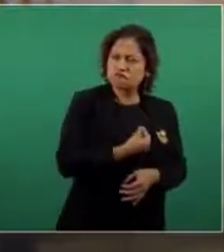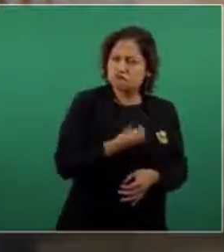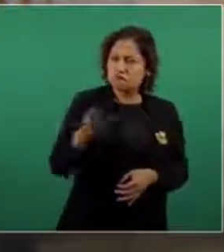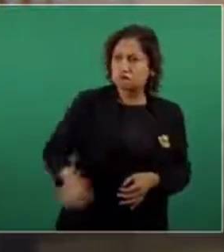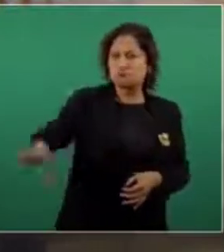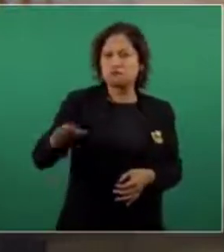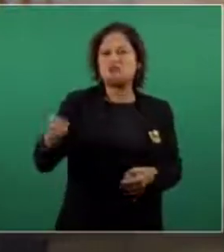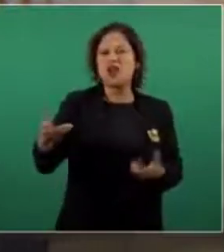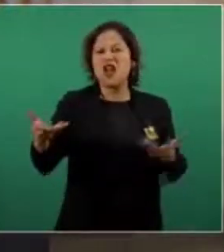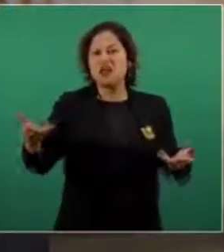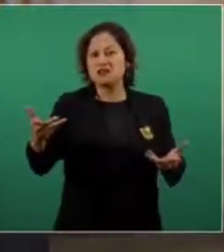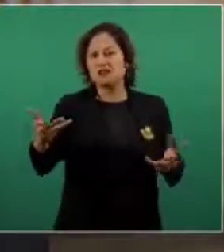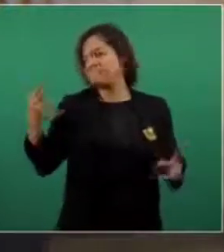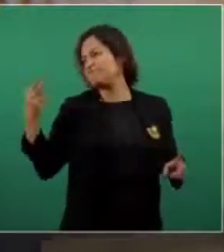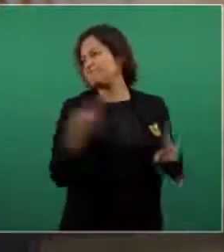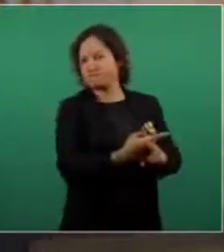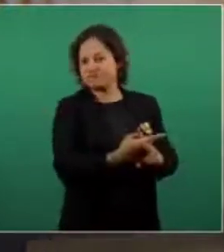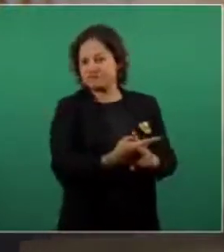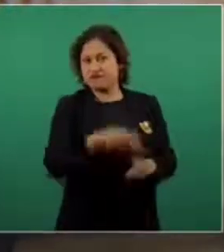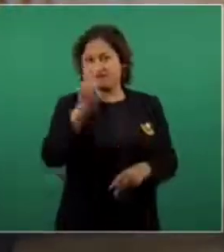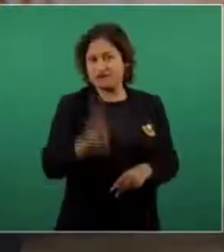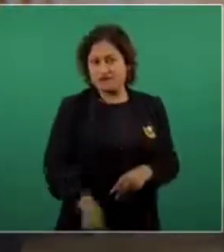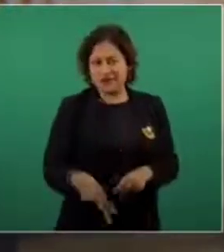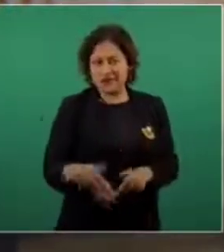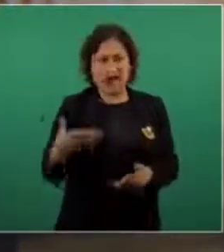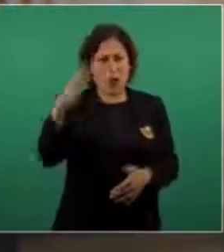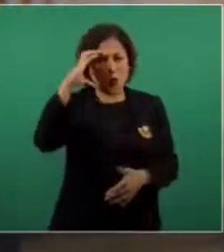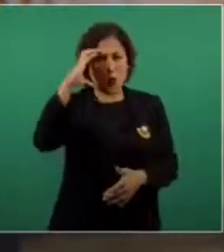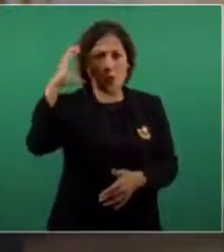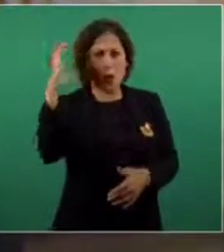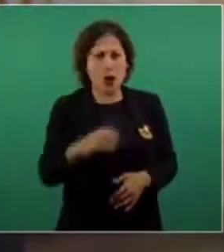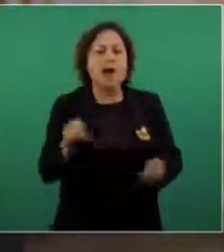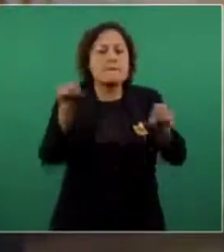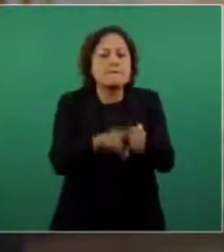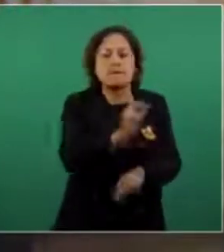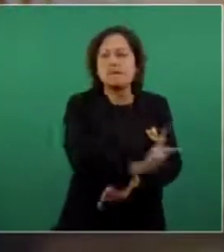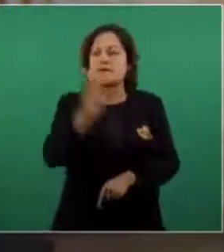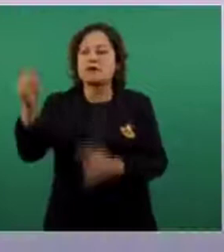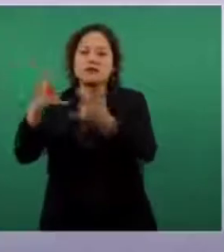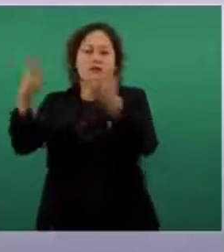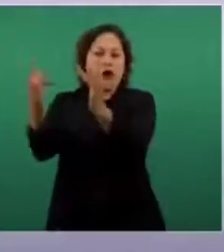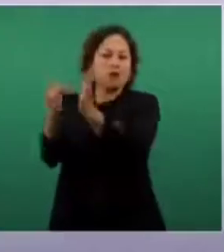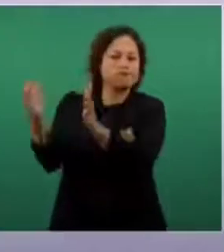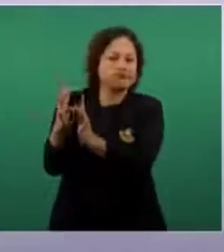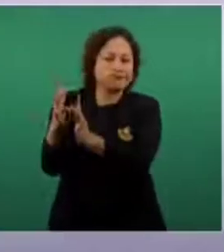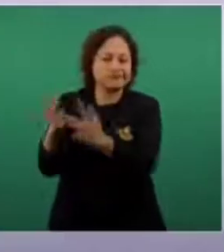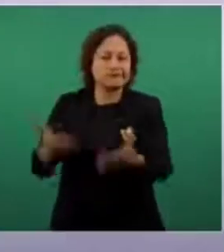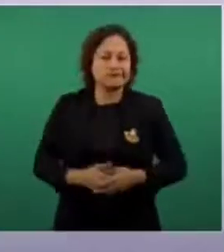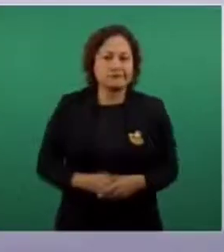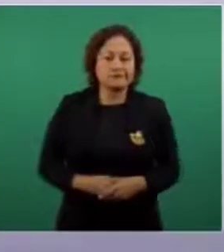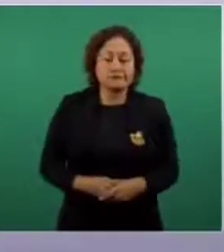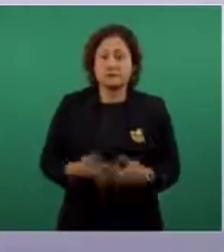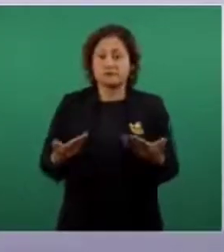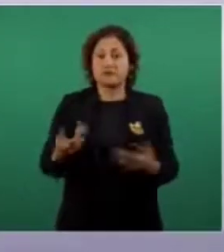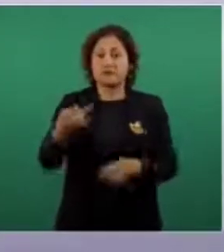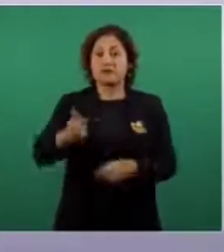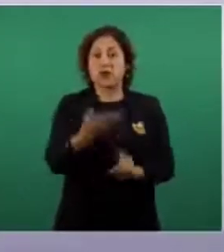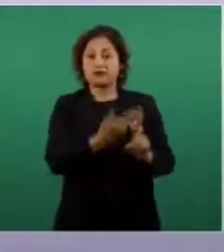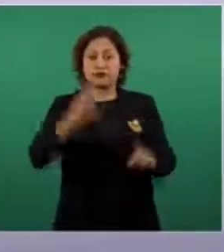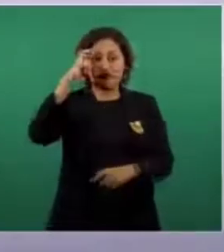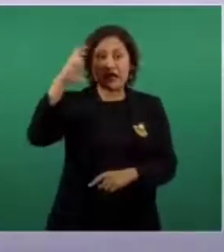como lo hicieron con Jesús Cristo. Sin embargo, Hidalgo